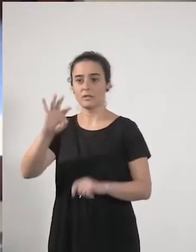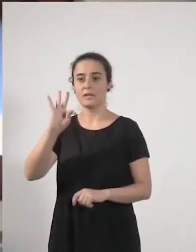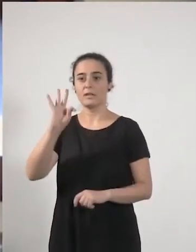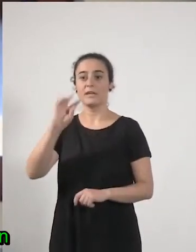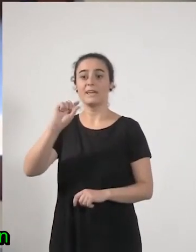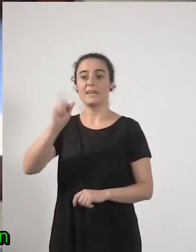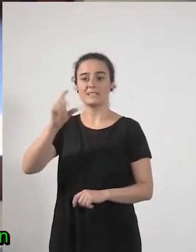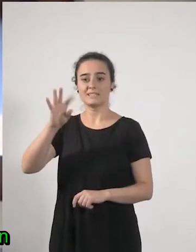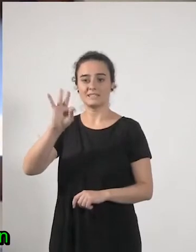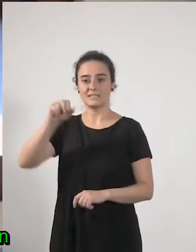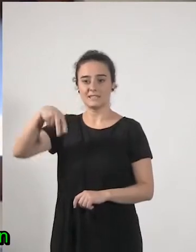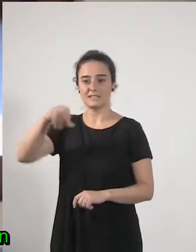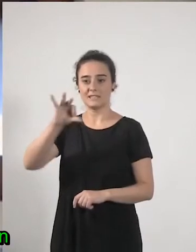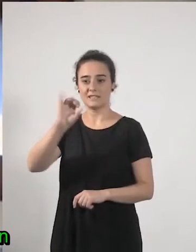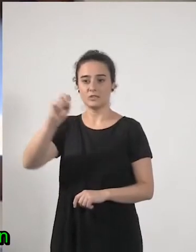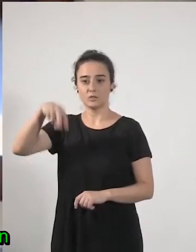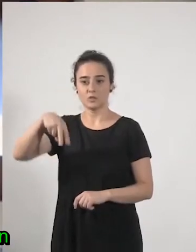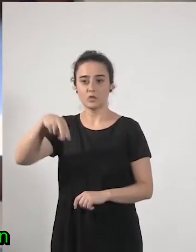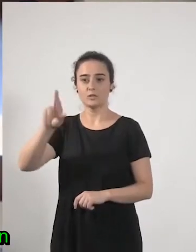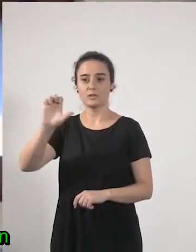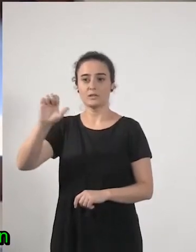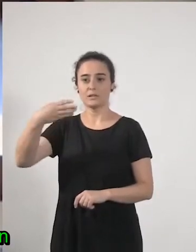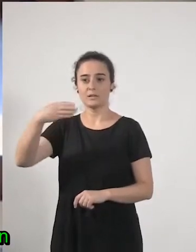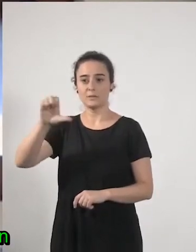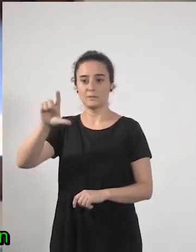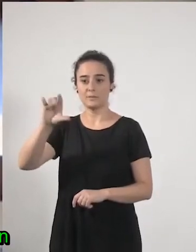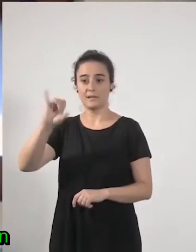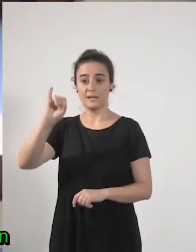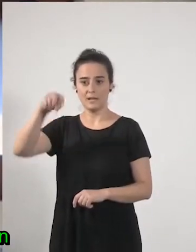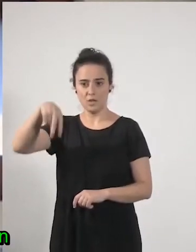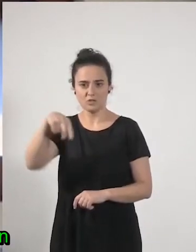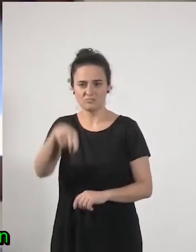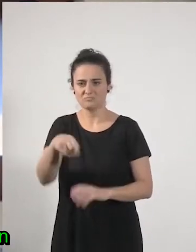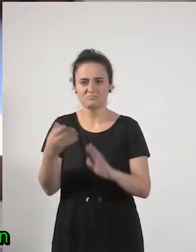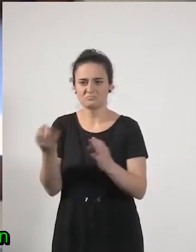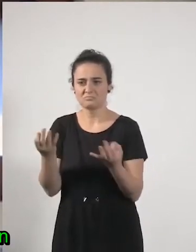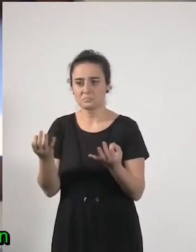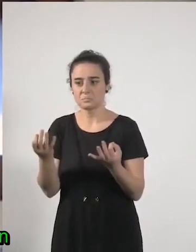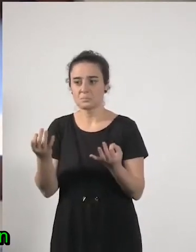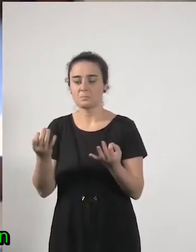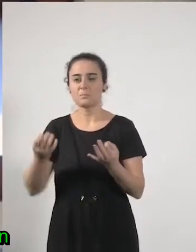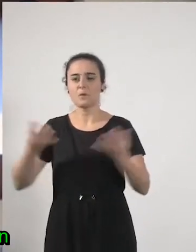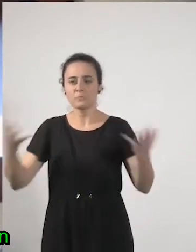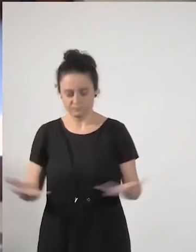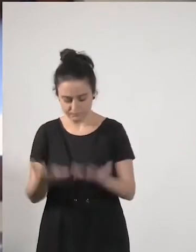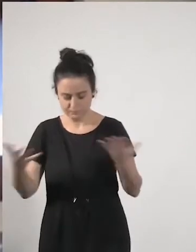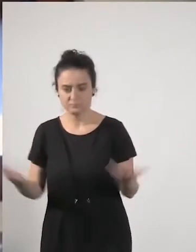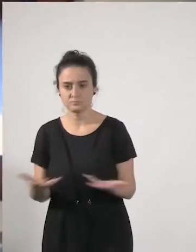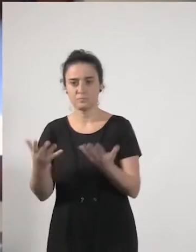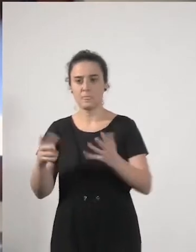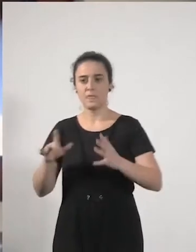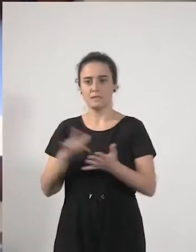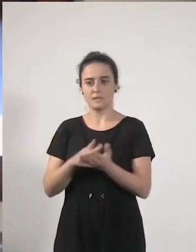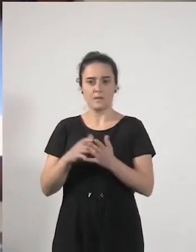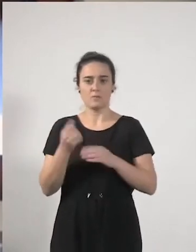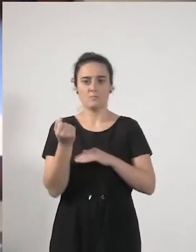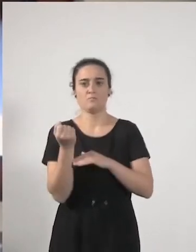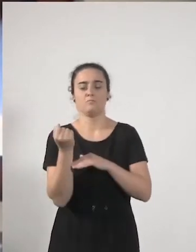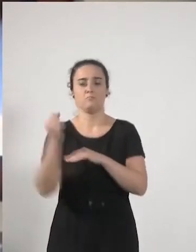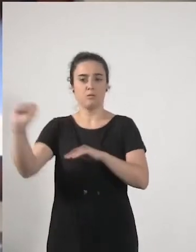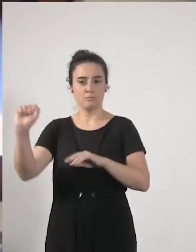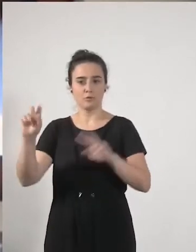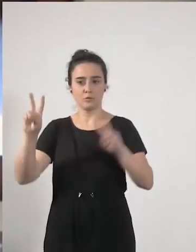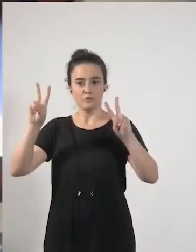que que es bueno lo que lo que proponga es la rebelión contra la catástrofe